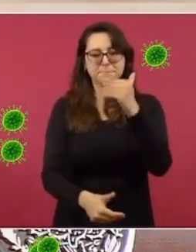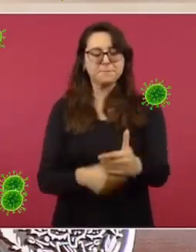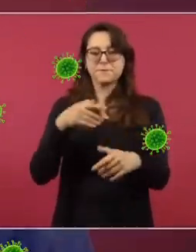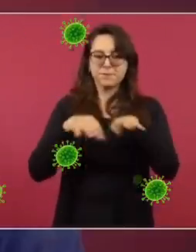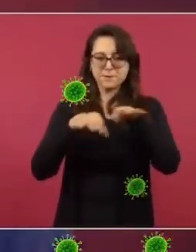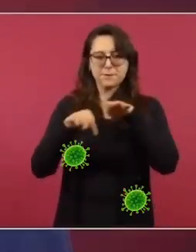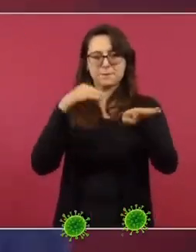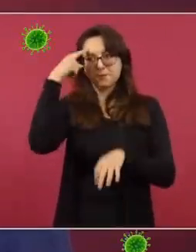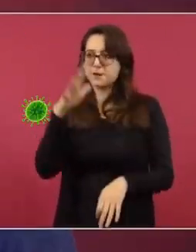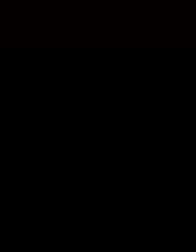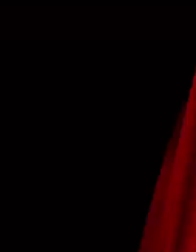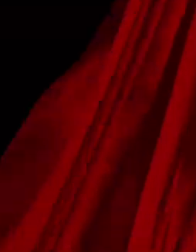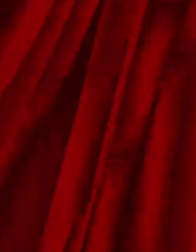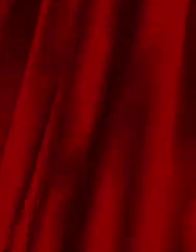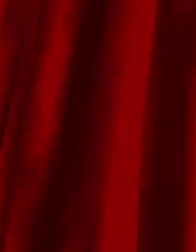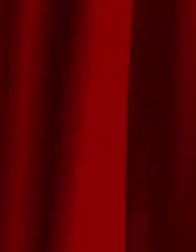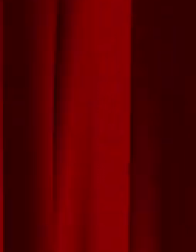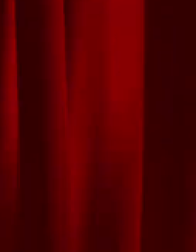beneficio de nuestro querido pueblo. Gracias. Gracias. Gracias. Gracias.